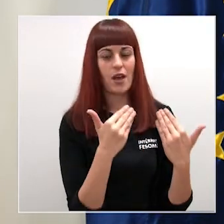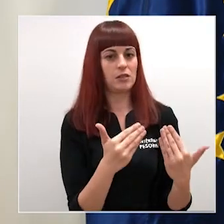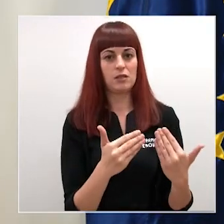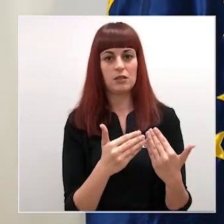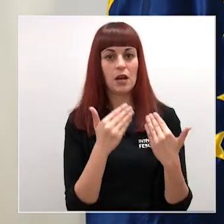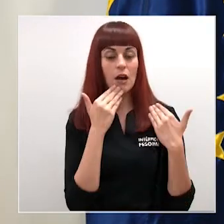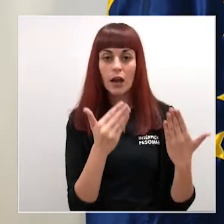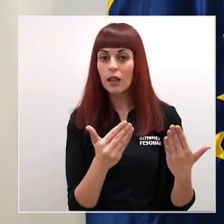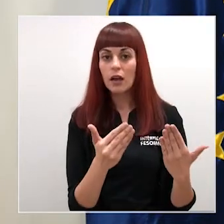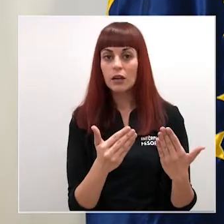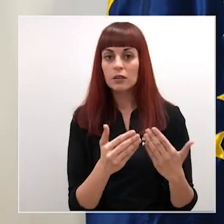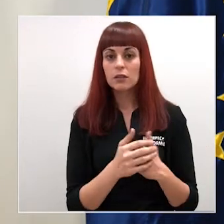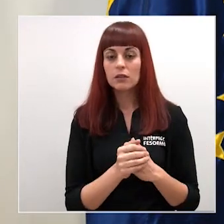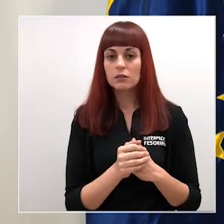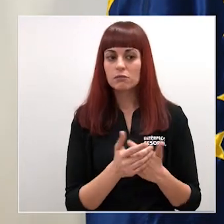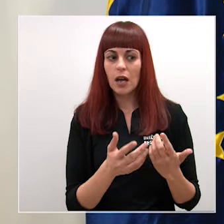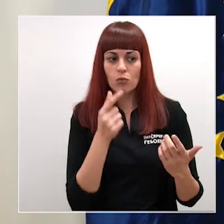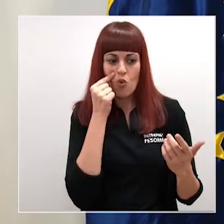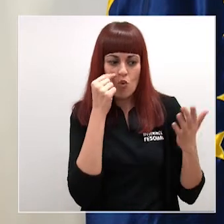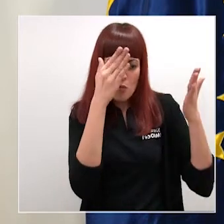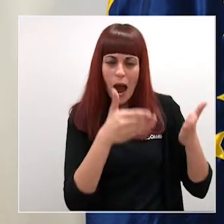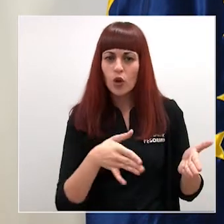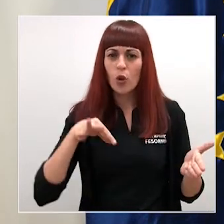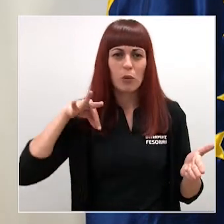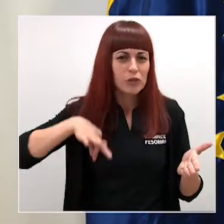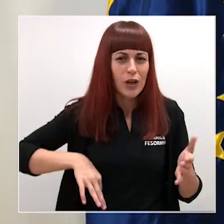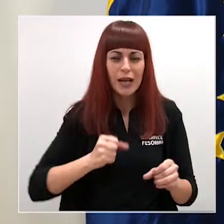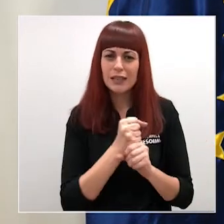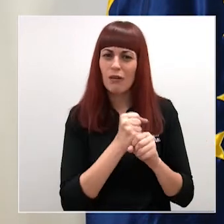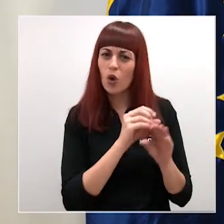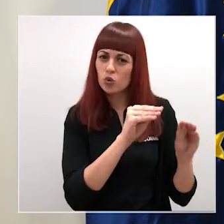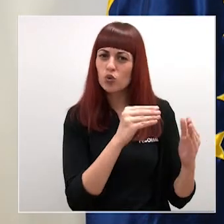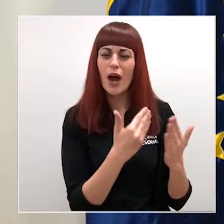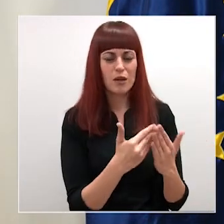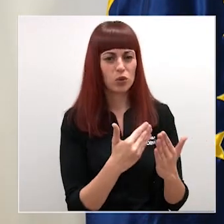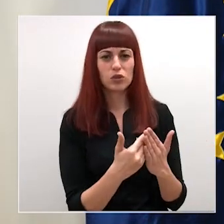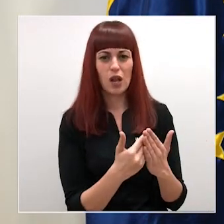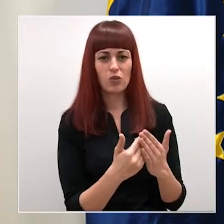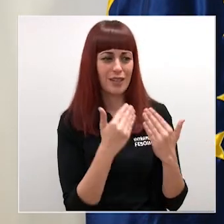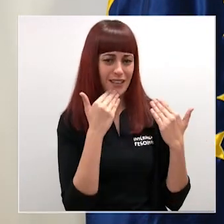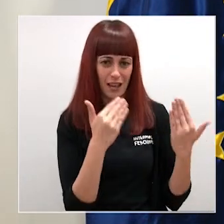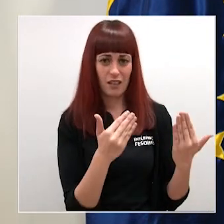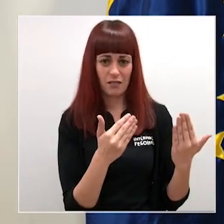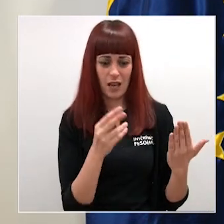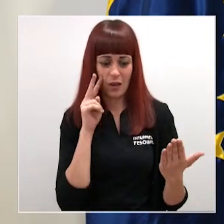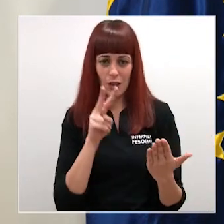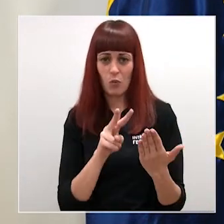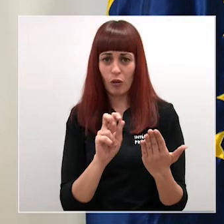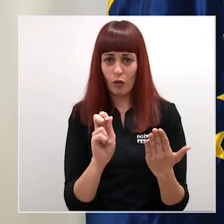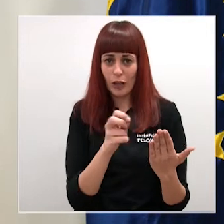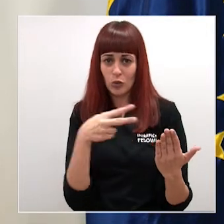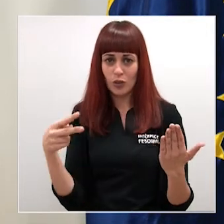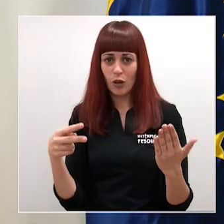la bueno la faceta humana y profesional que ha demostrado y bueno a la vista están los resultados de que